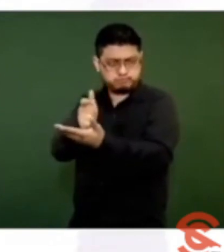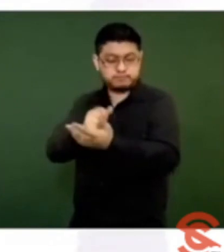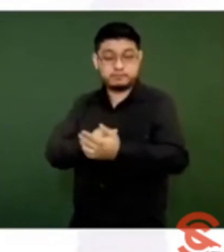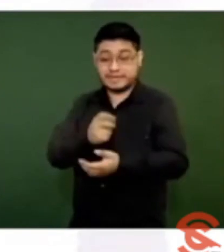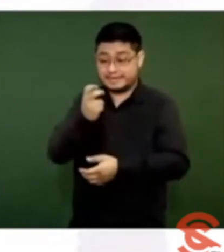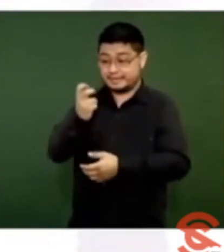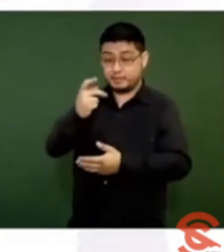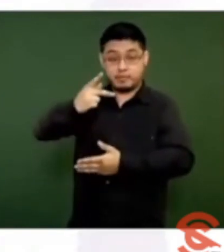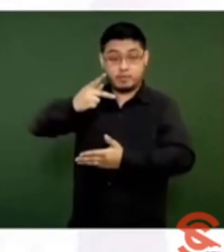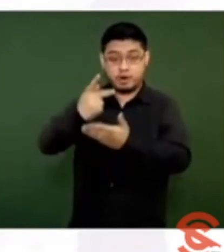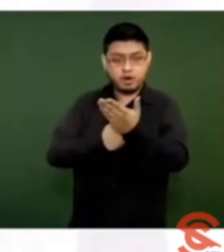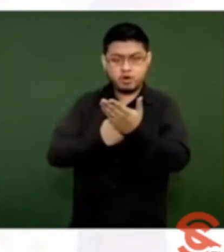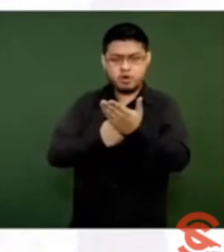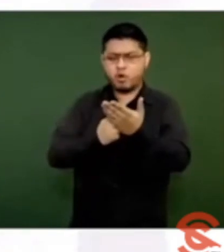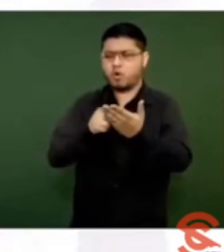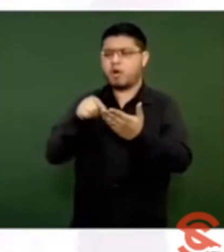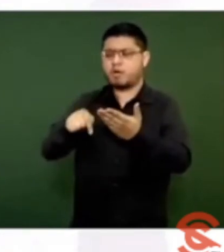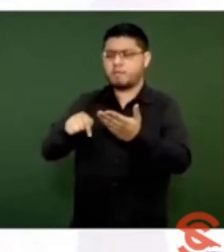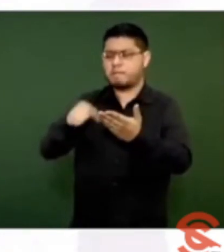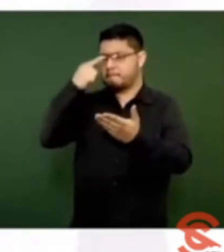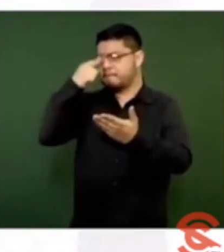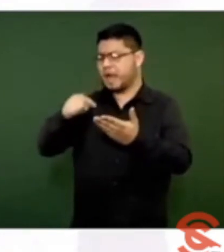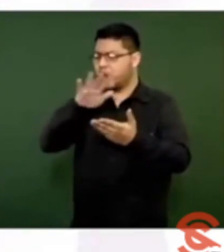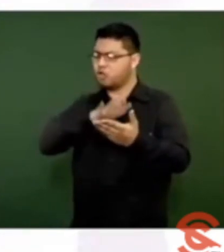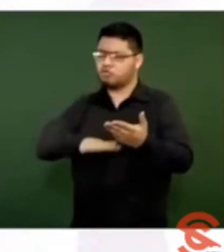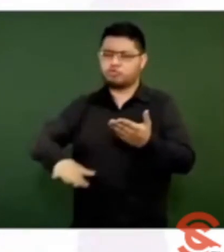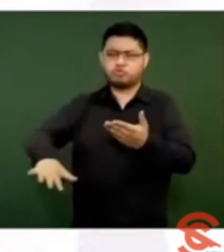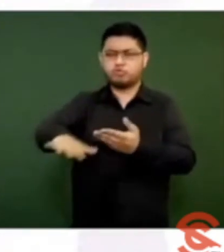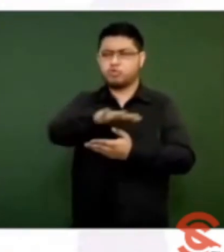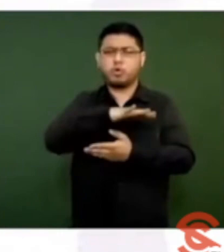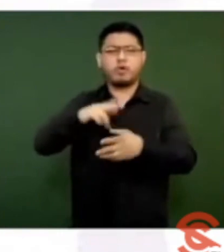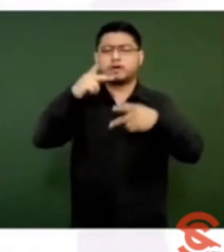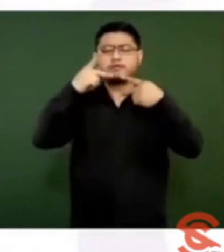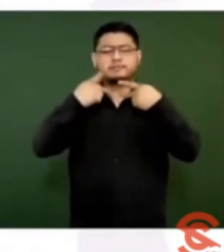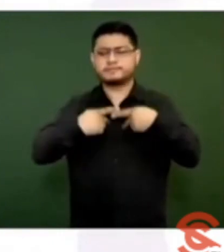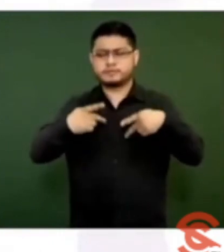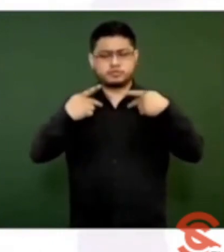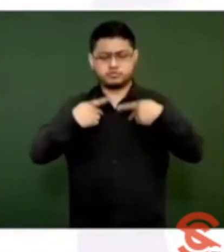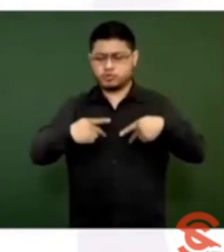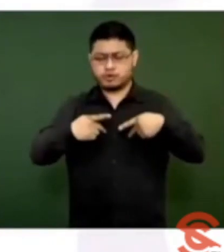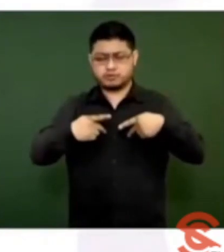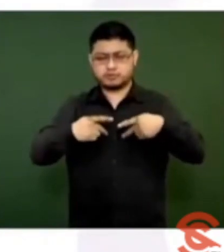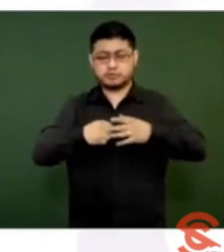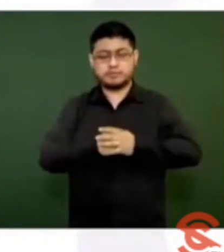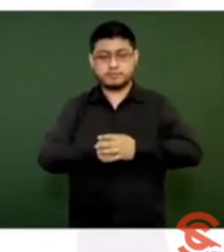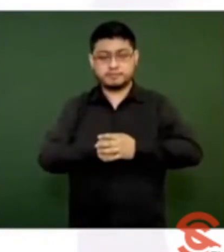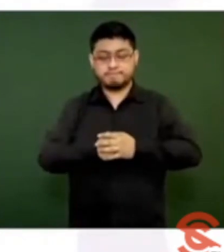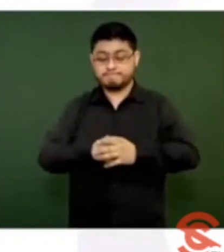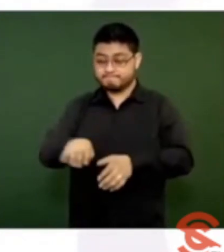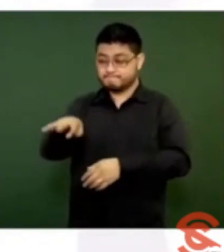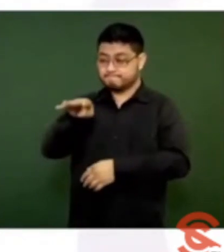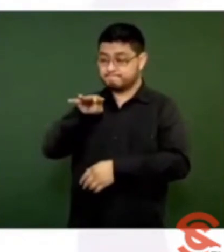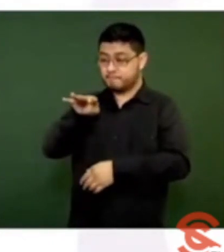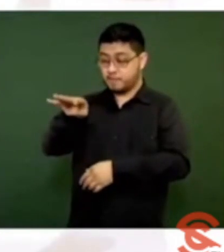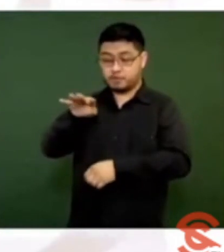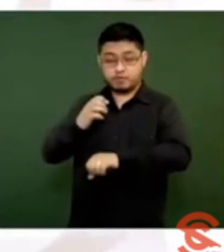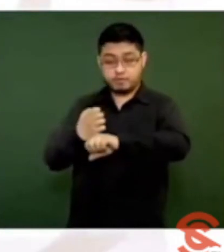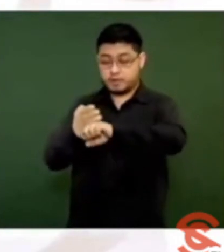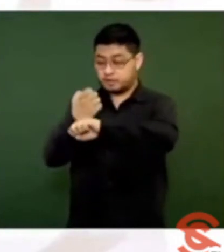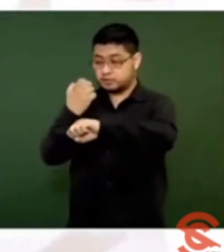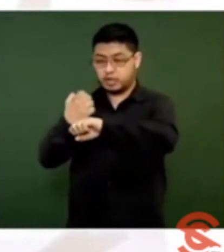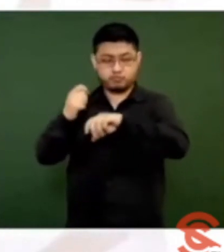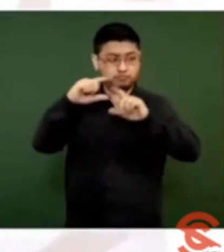de manera universal, es decir, a todos en diecinueve estados de la